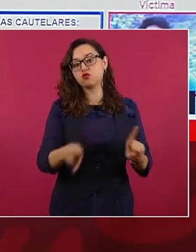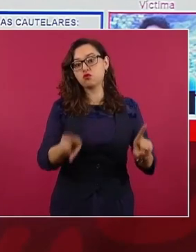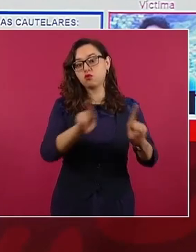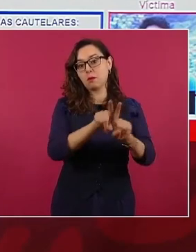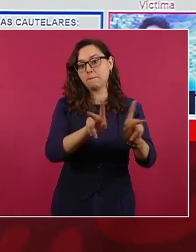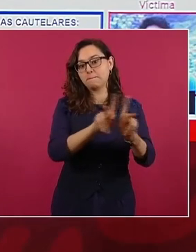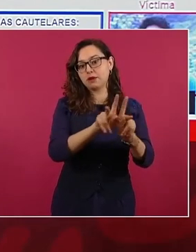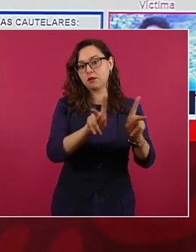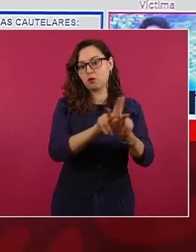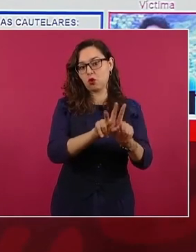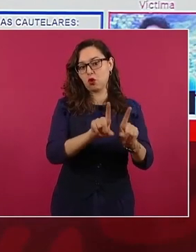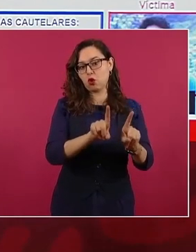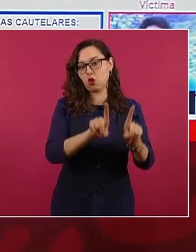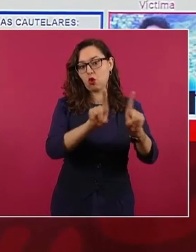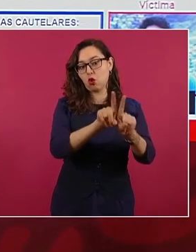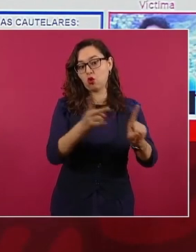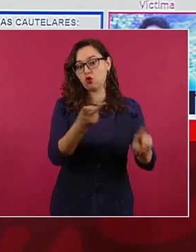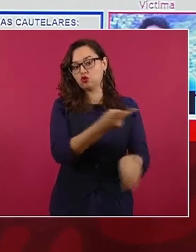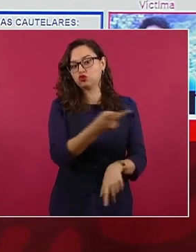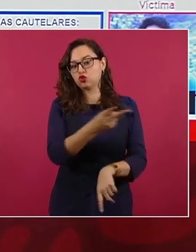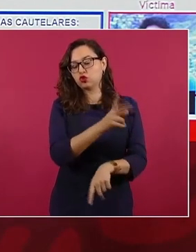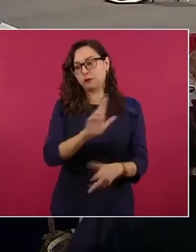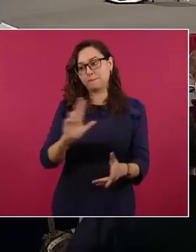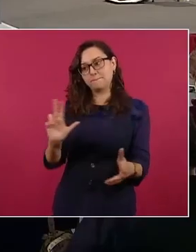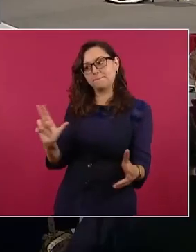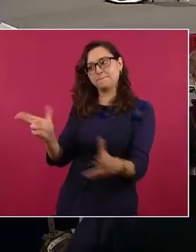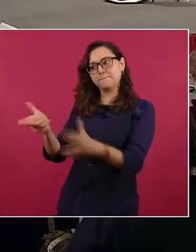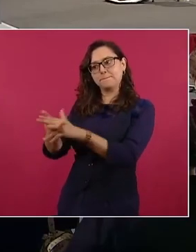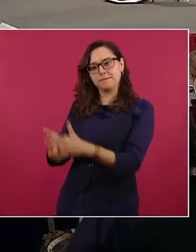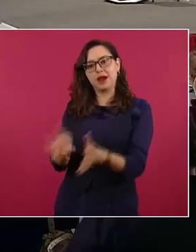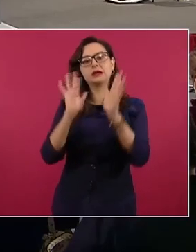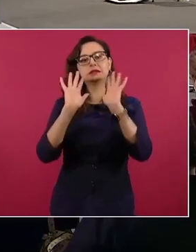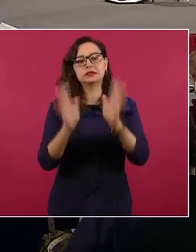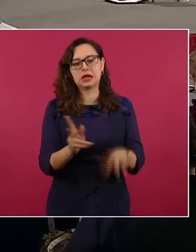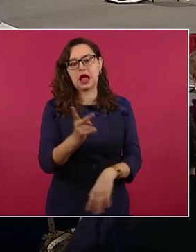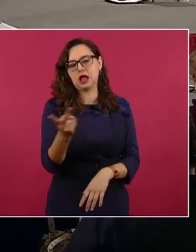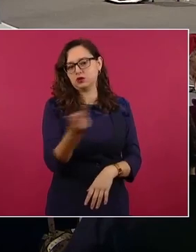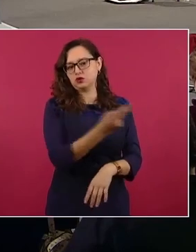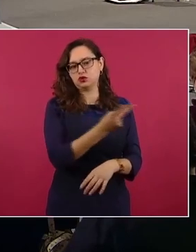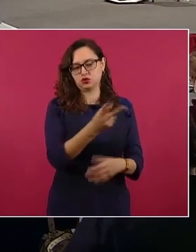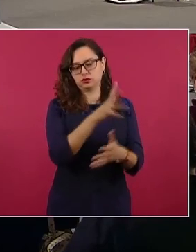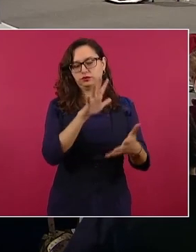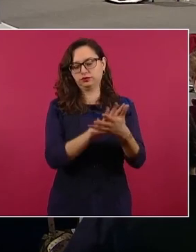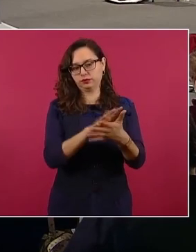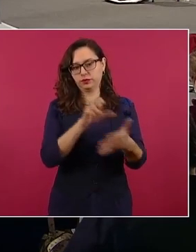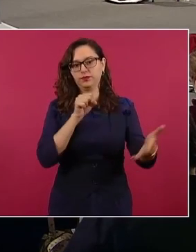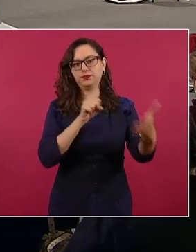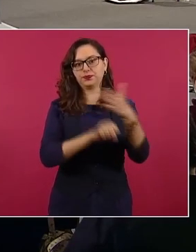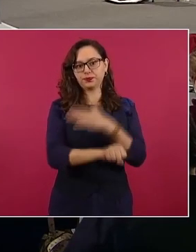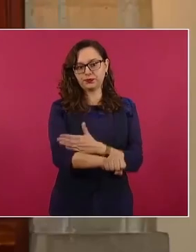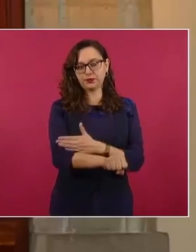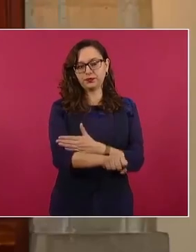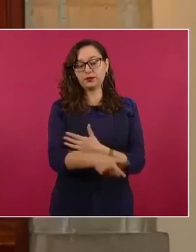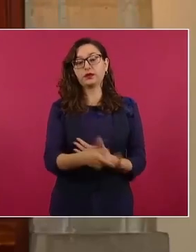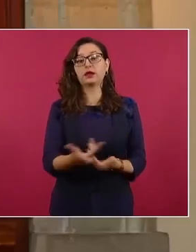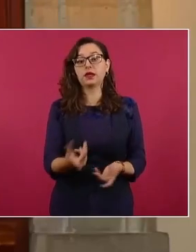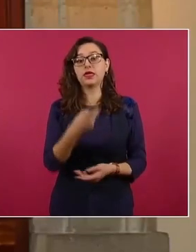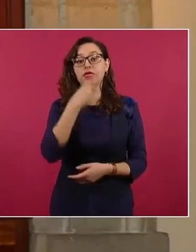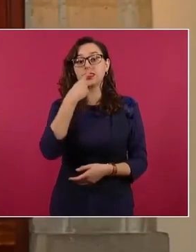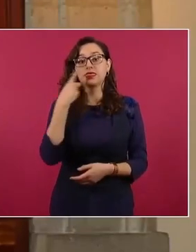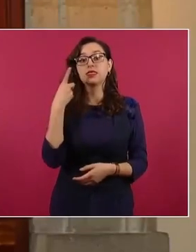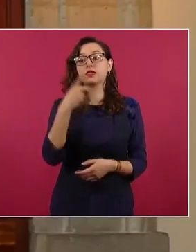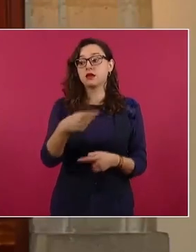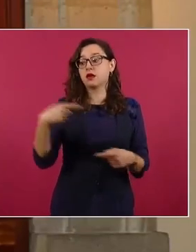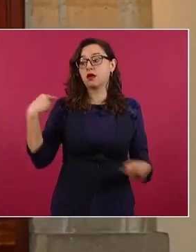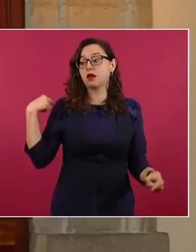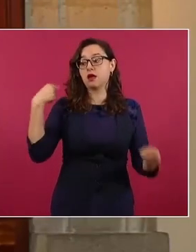vinculado a proceso también por este evento. Recordar que al día de hoy hay 19 detenciones derivadas de la célula